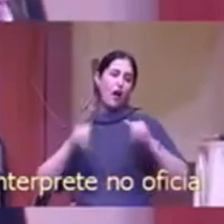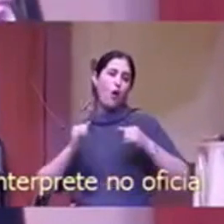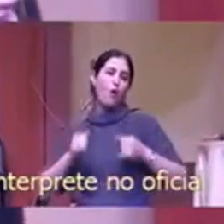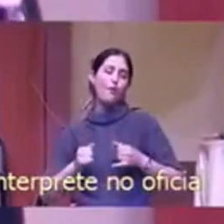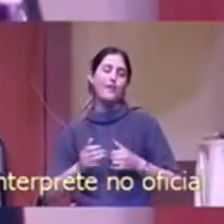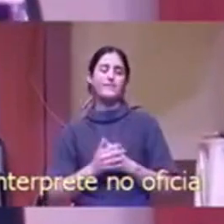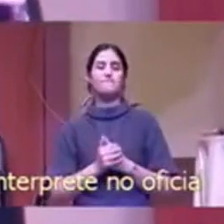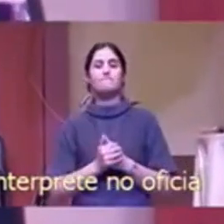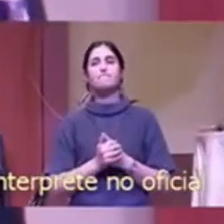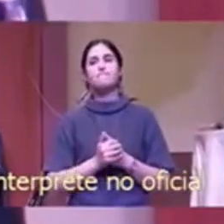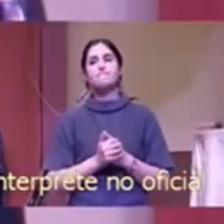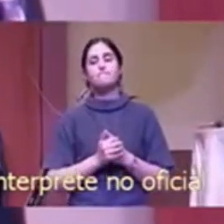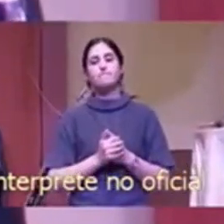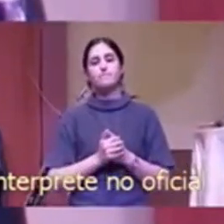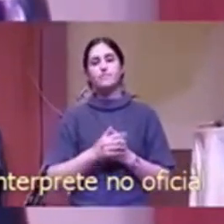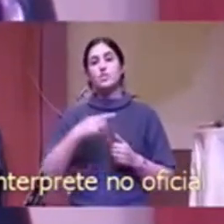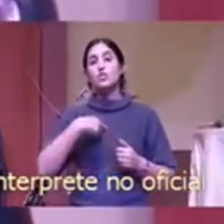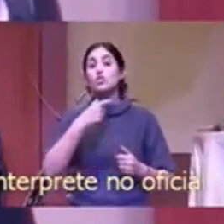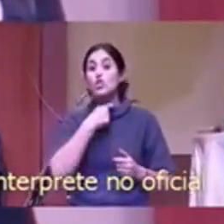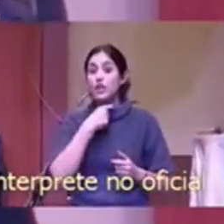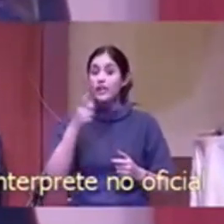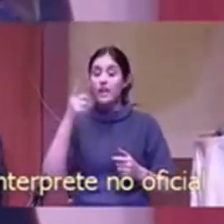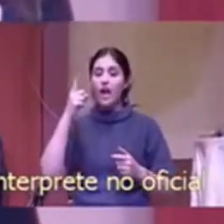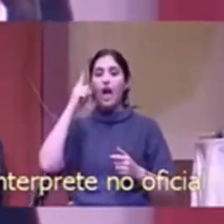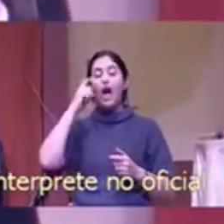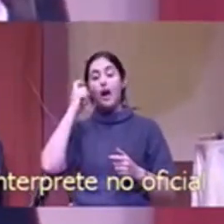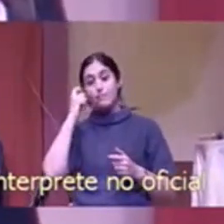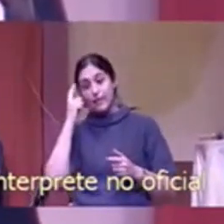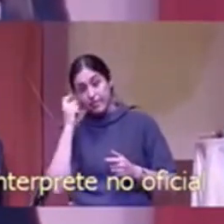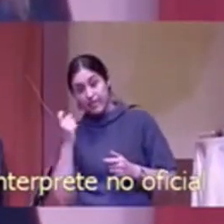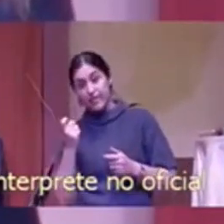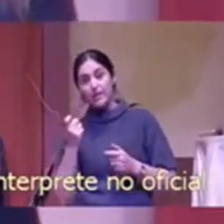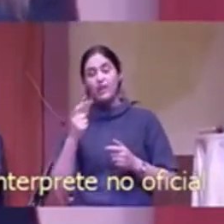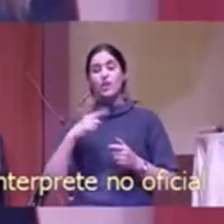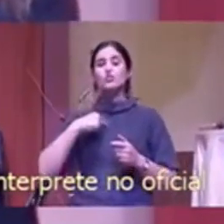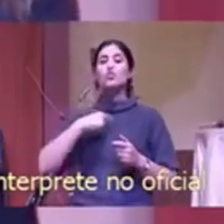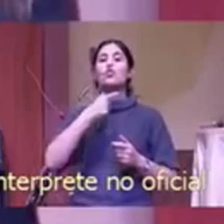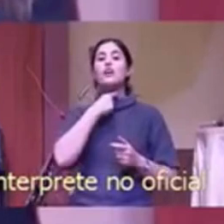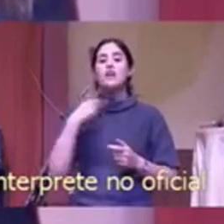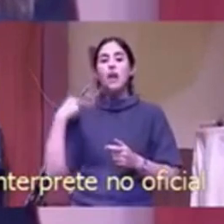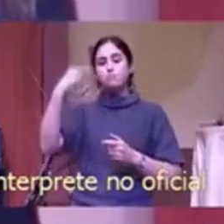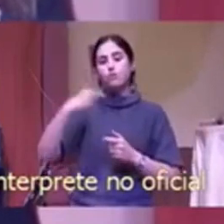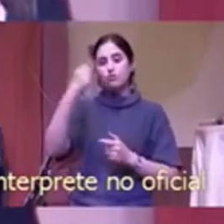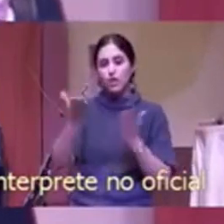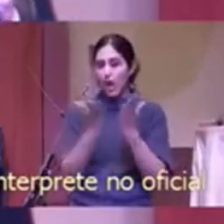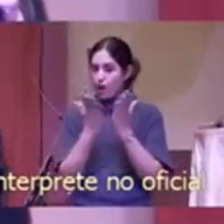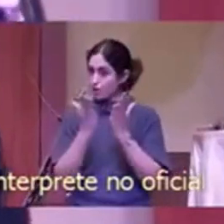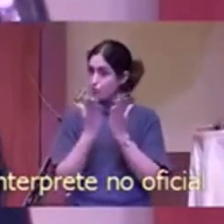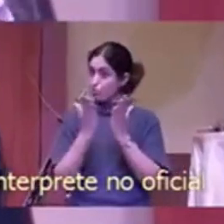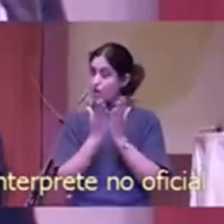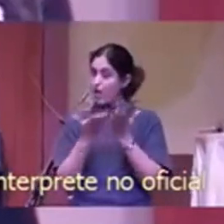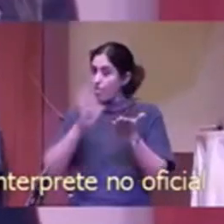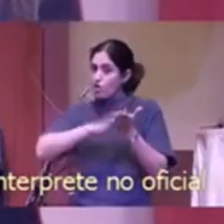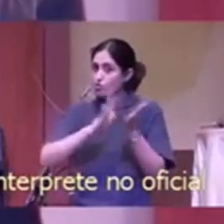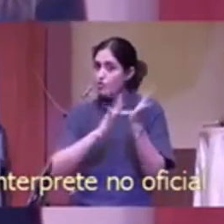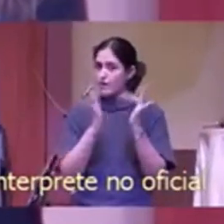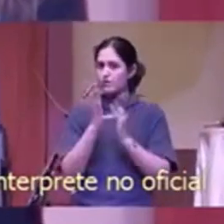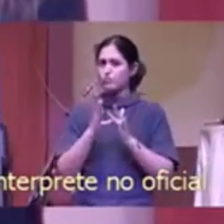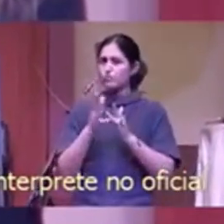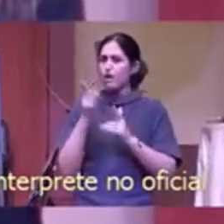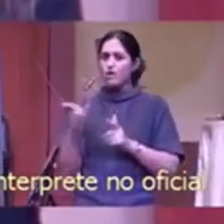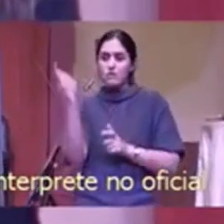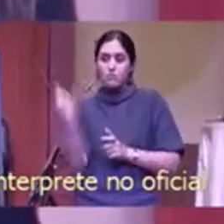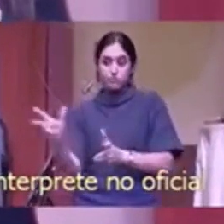educación para Jesús me dijo tené cuidado